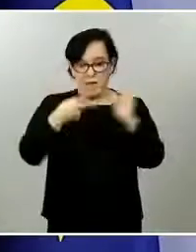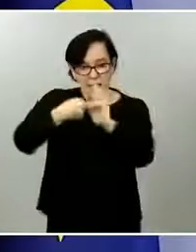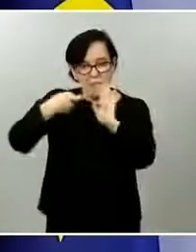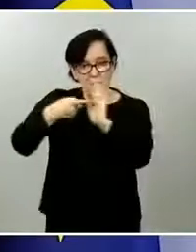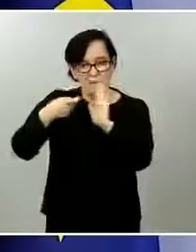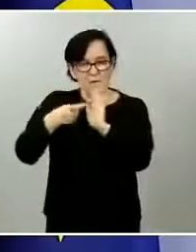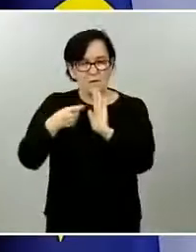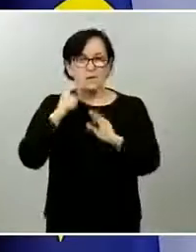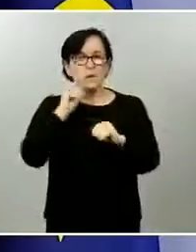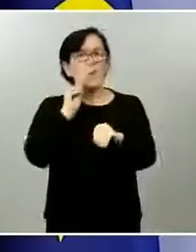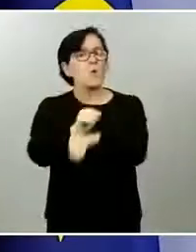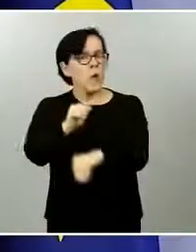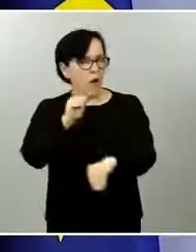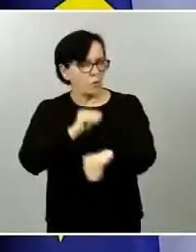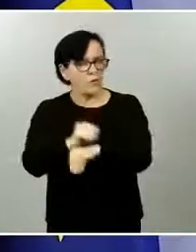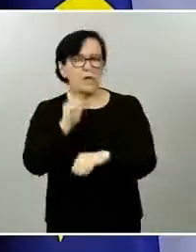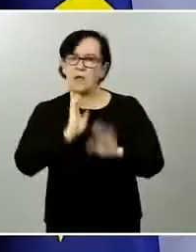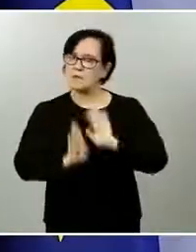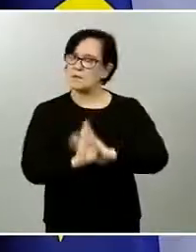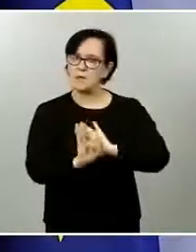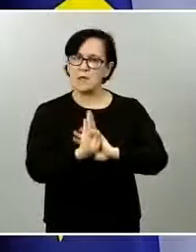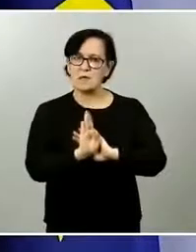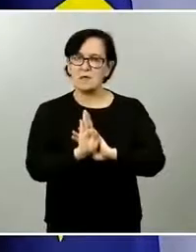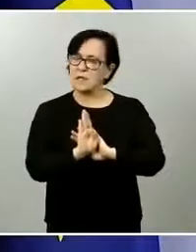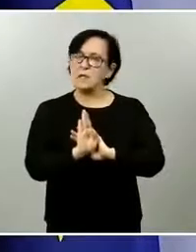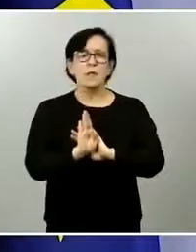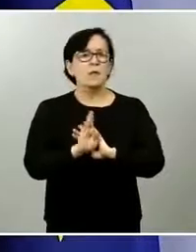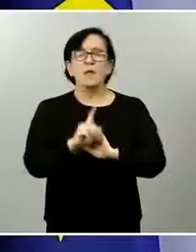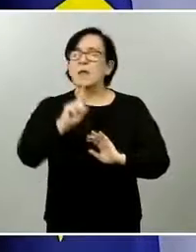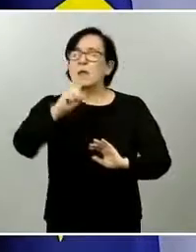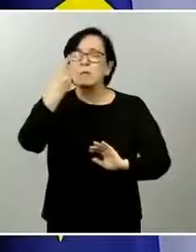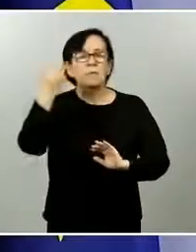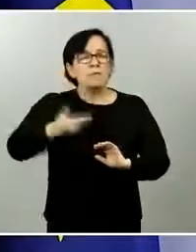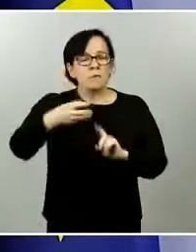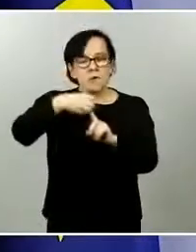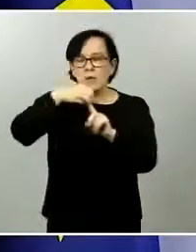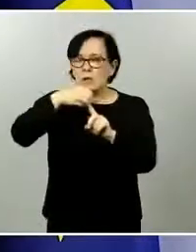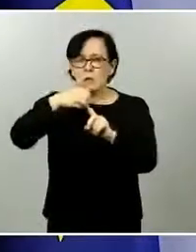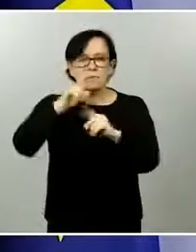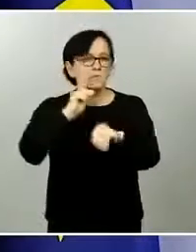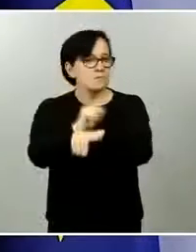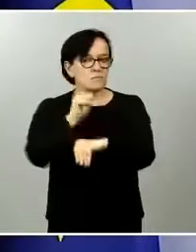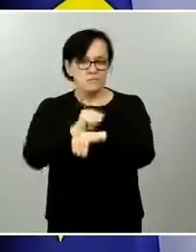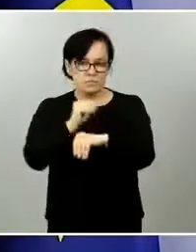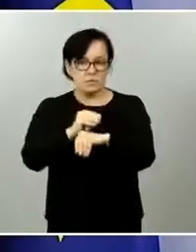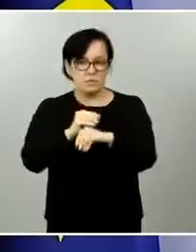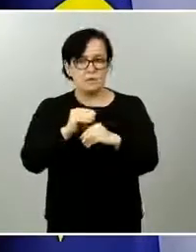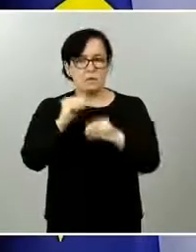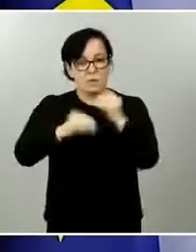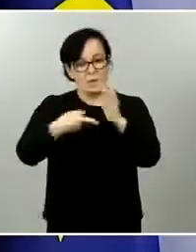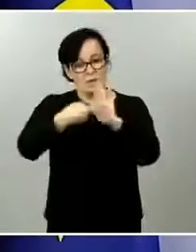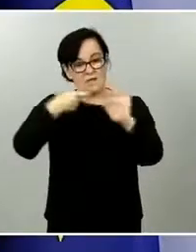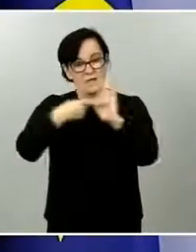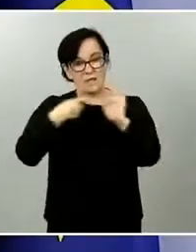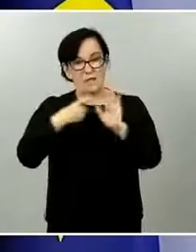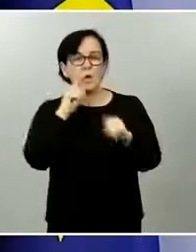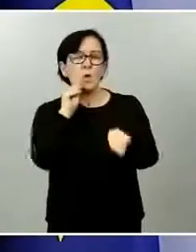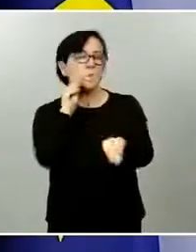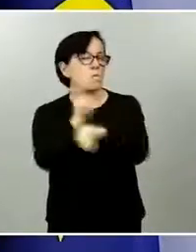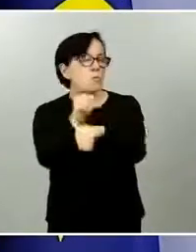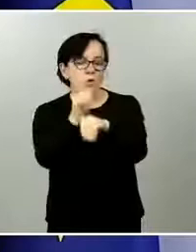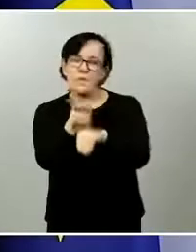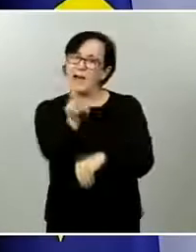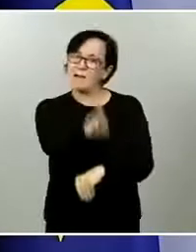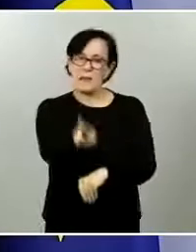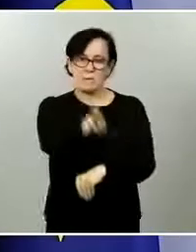presidentes autonómicos y esta va a ser la orientación general que vamos a tener en esta etapa de desescalado. Actuar con cautela